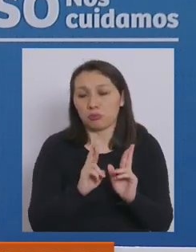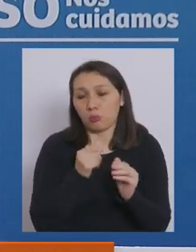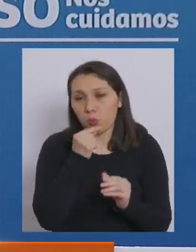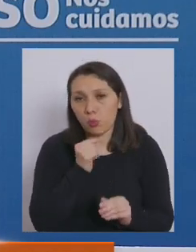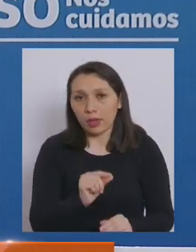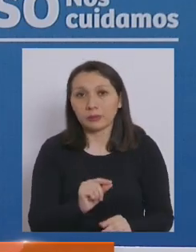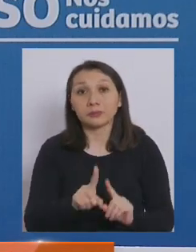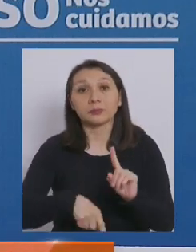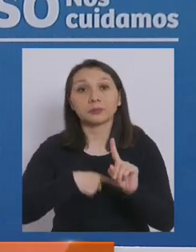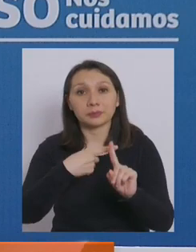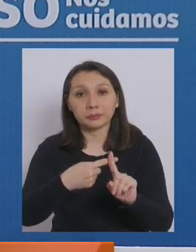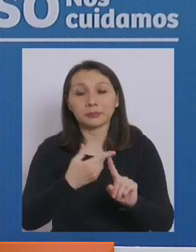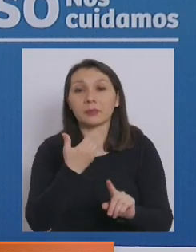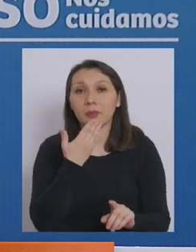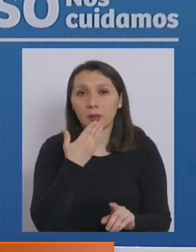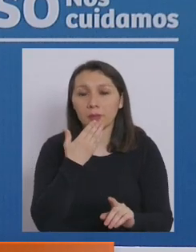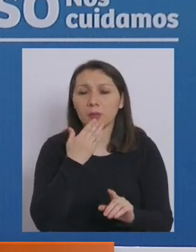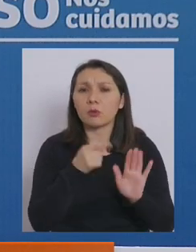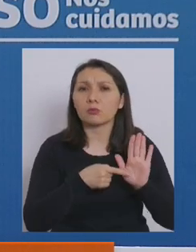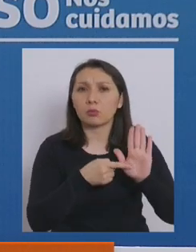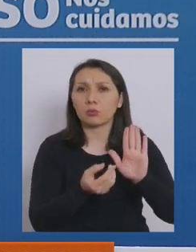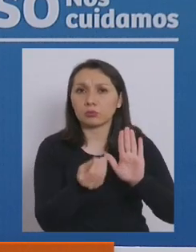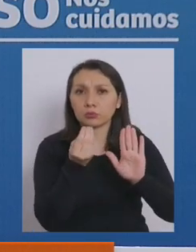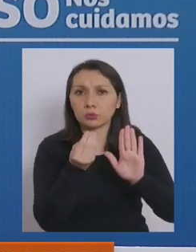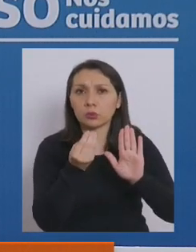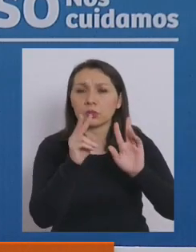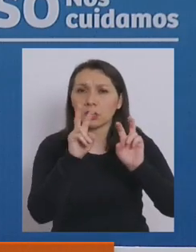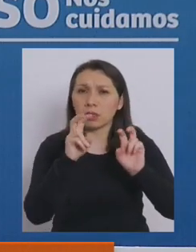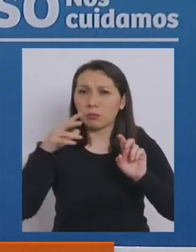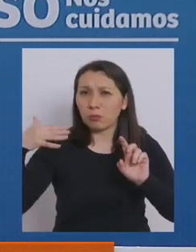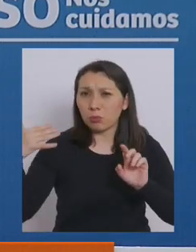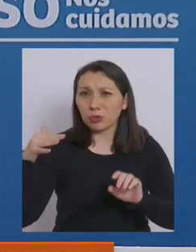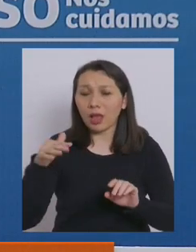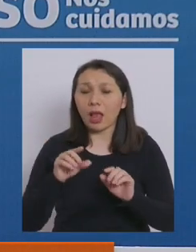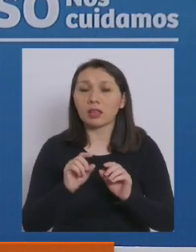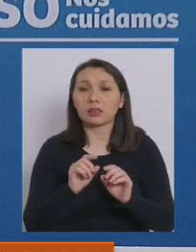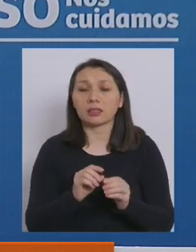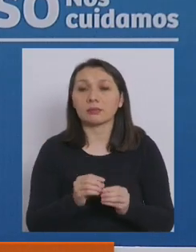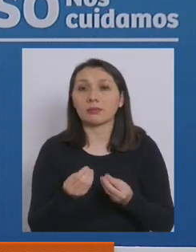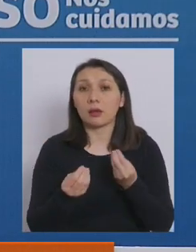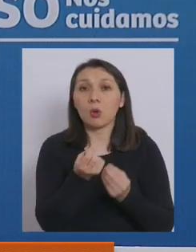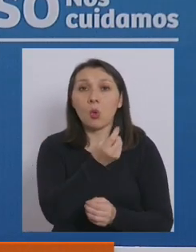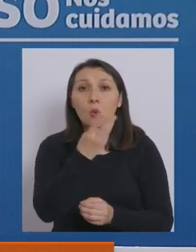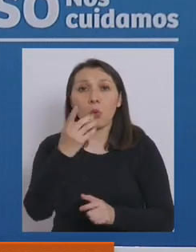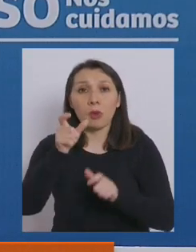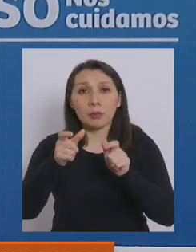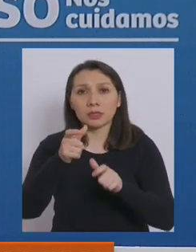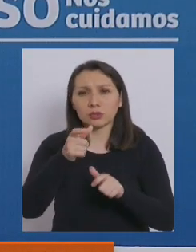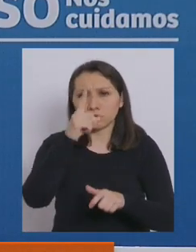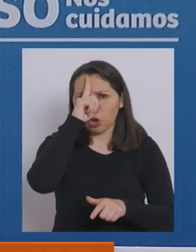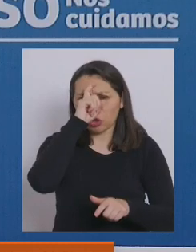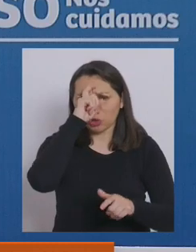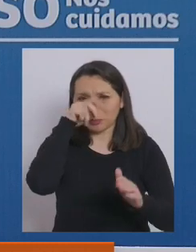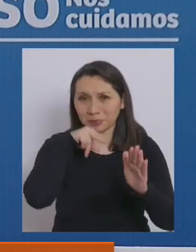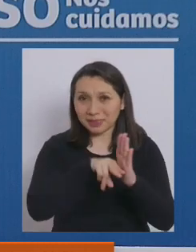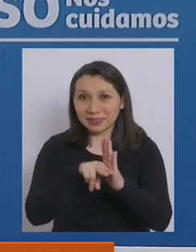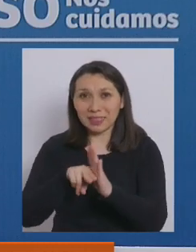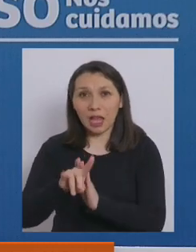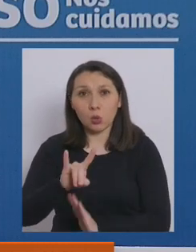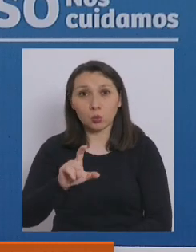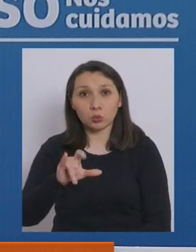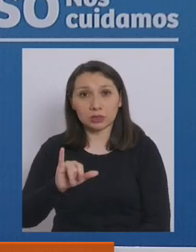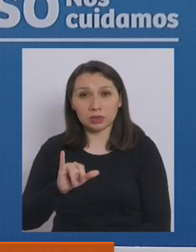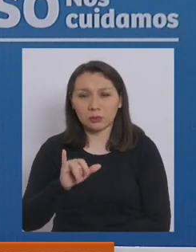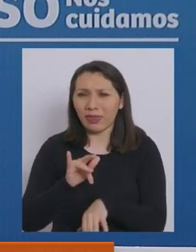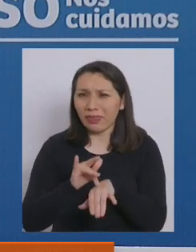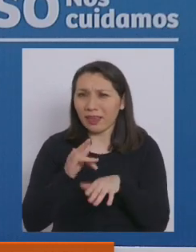Además, debemos destacar, un hecho muy importante, el número de pacientes críticos hospitalizados al día